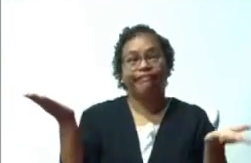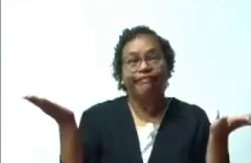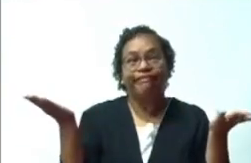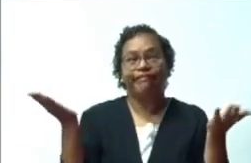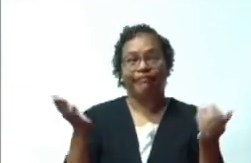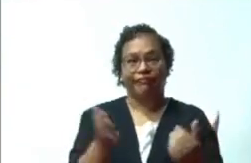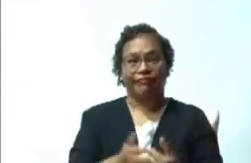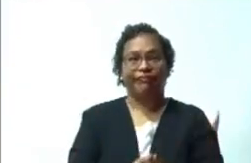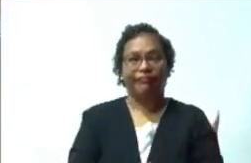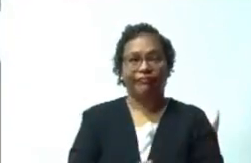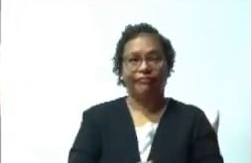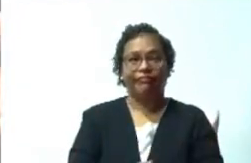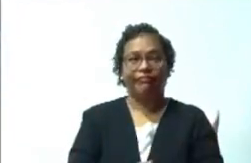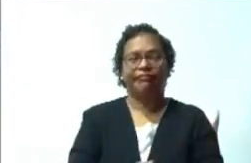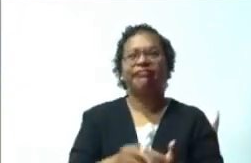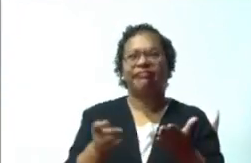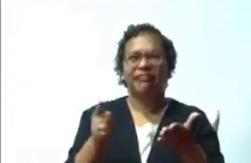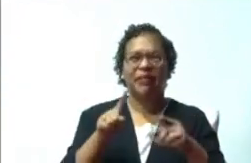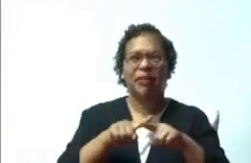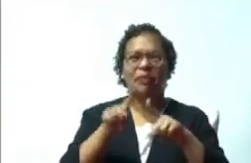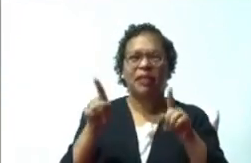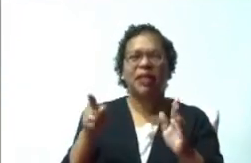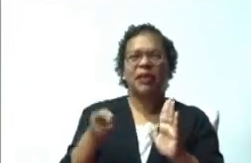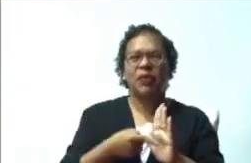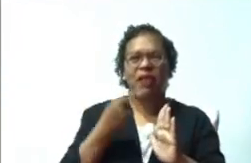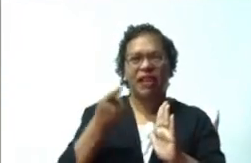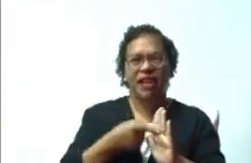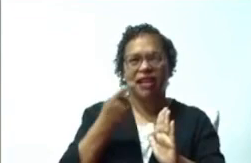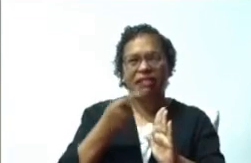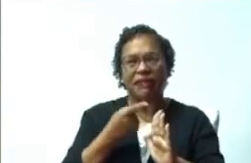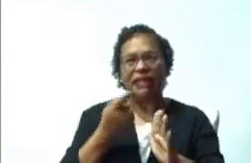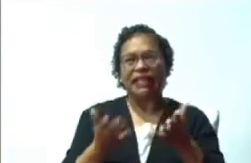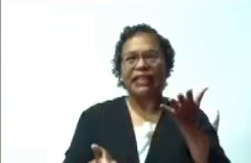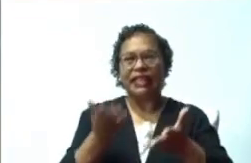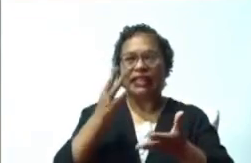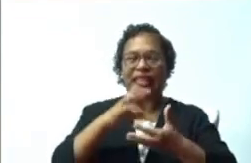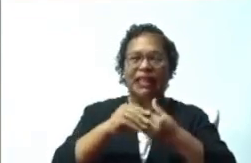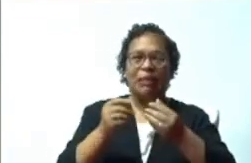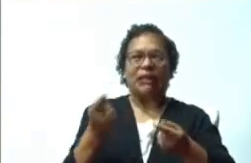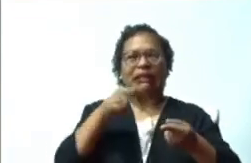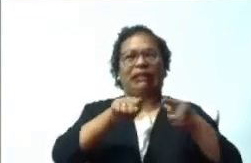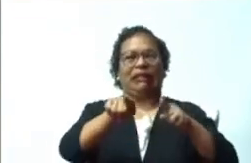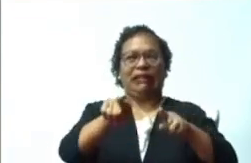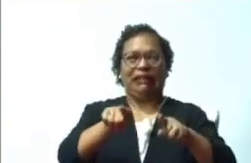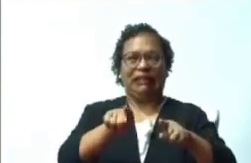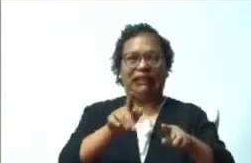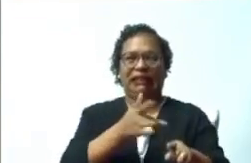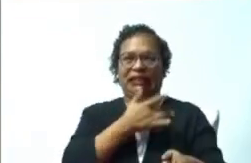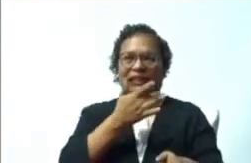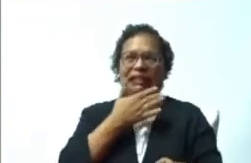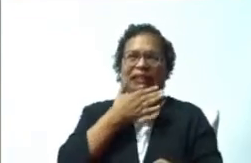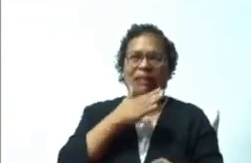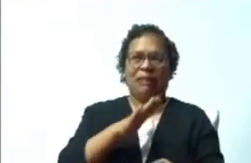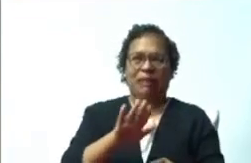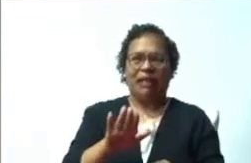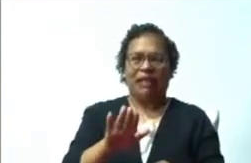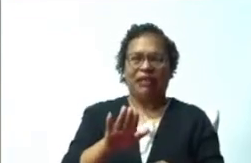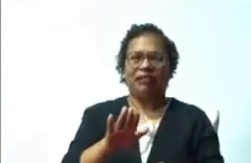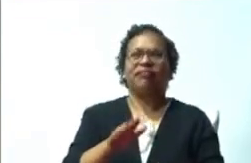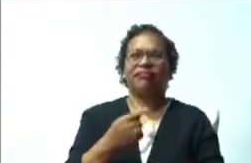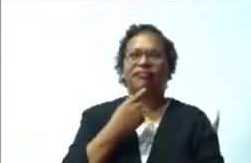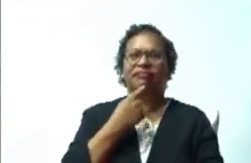sé si a veces hablando alguien no se siente bien, pedirle disculpas. Pedirle a Dios